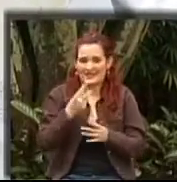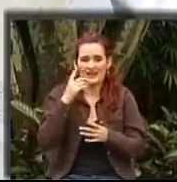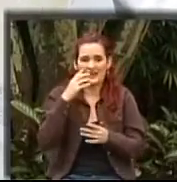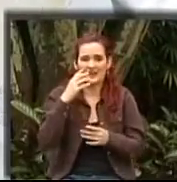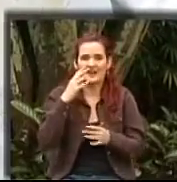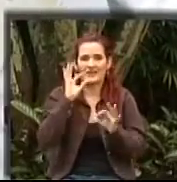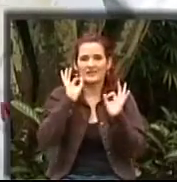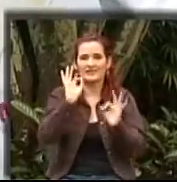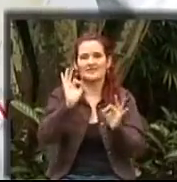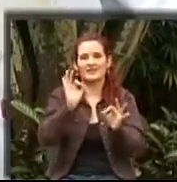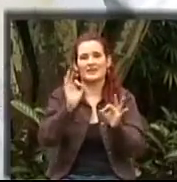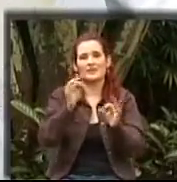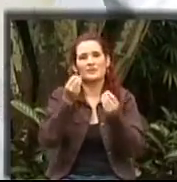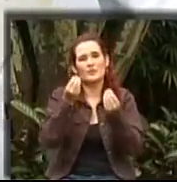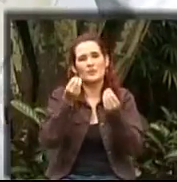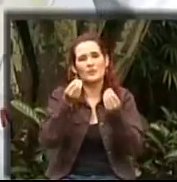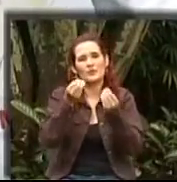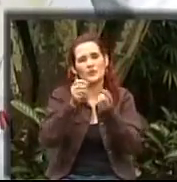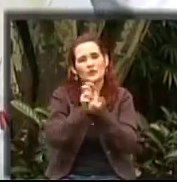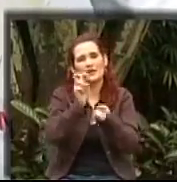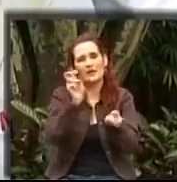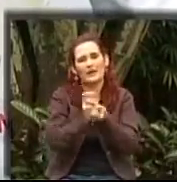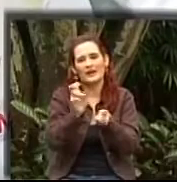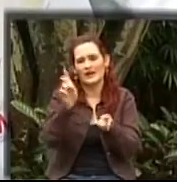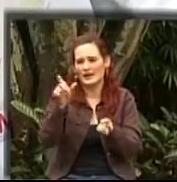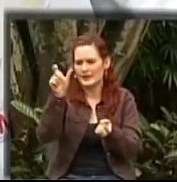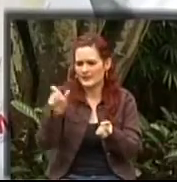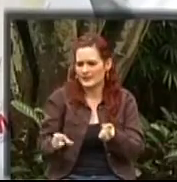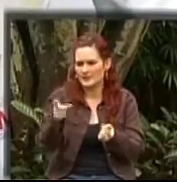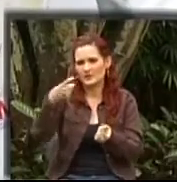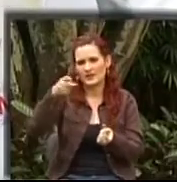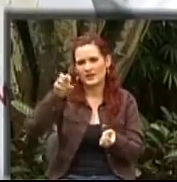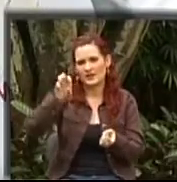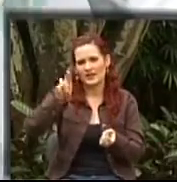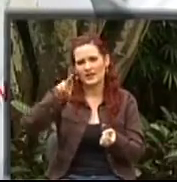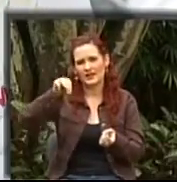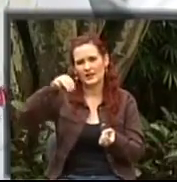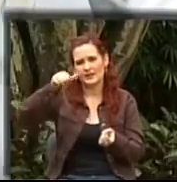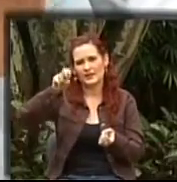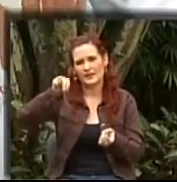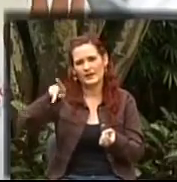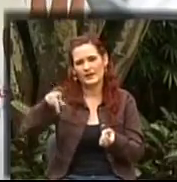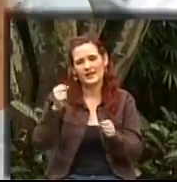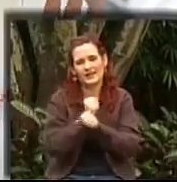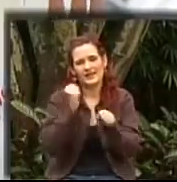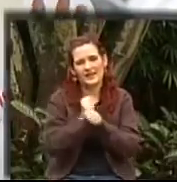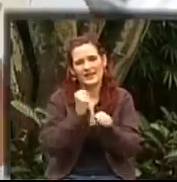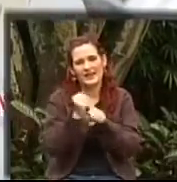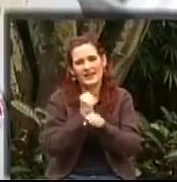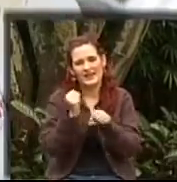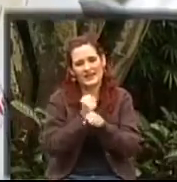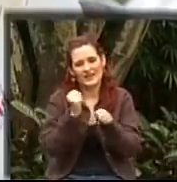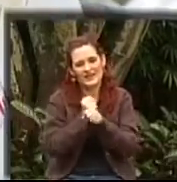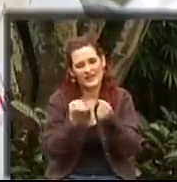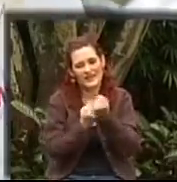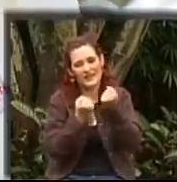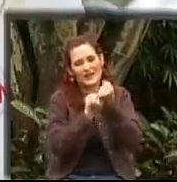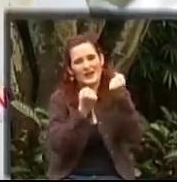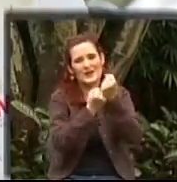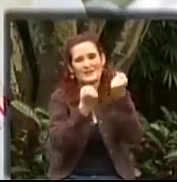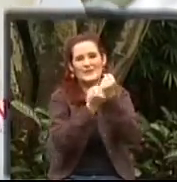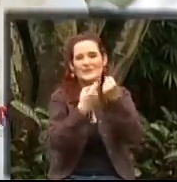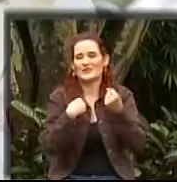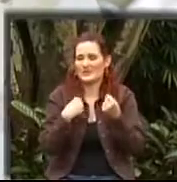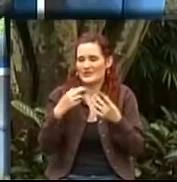de la felicidad que siente de tenerlo en su equipo de trabajo. Entonces, no, tengo simplemente mis ojos acuaditos.